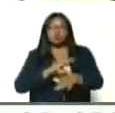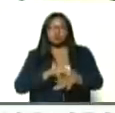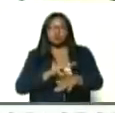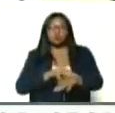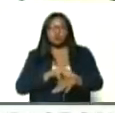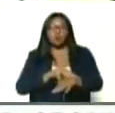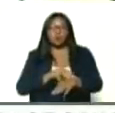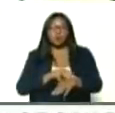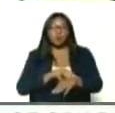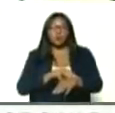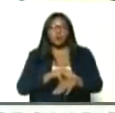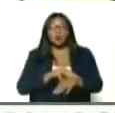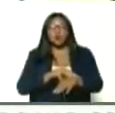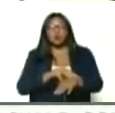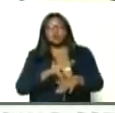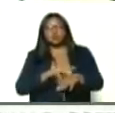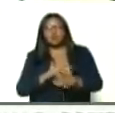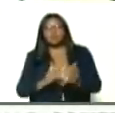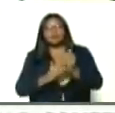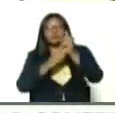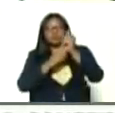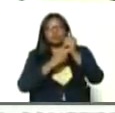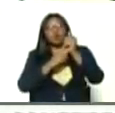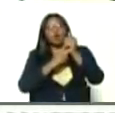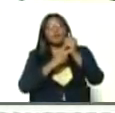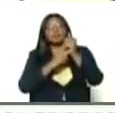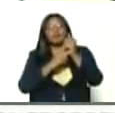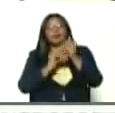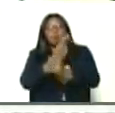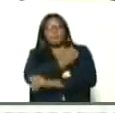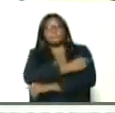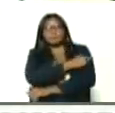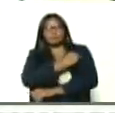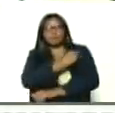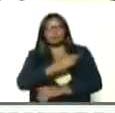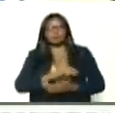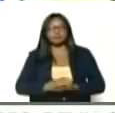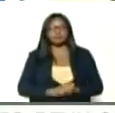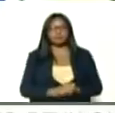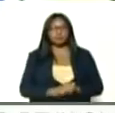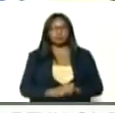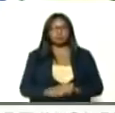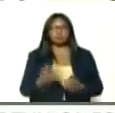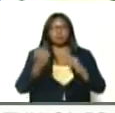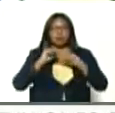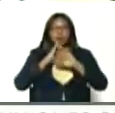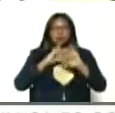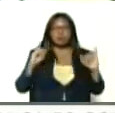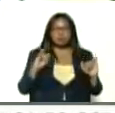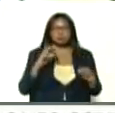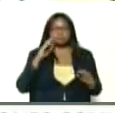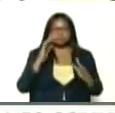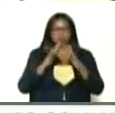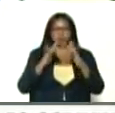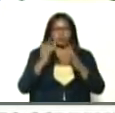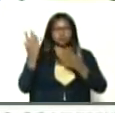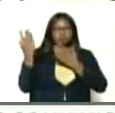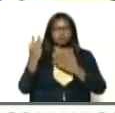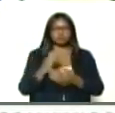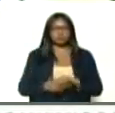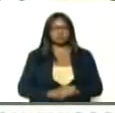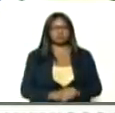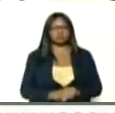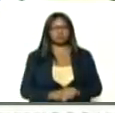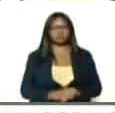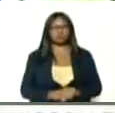Franchi, y la directora, del hospital, Uyapar, Yanitza Rodríguez, estamos preparados, adelante el pase, estado Bolívar.